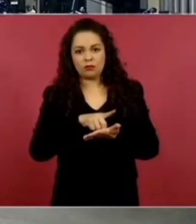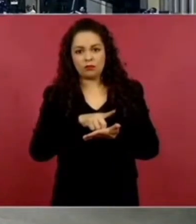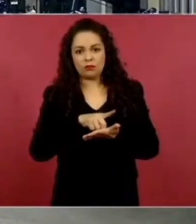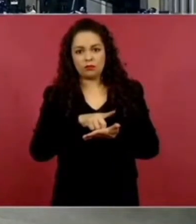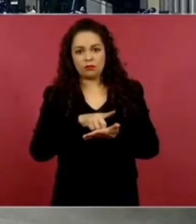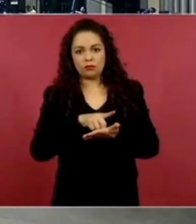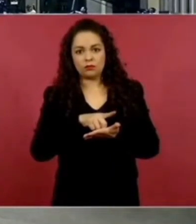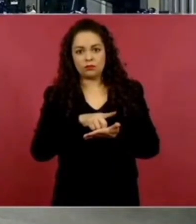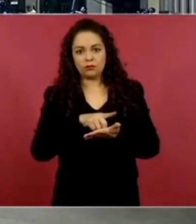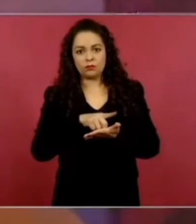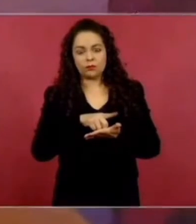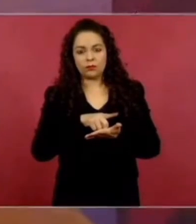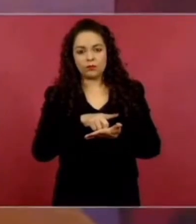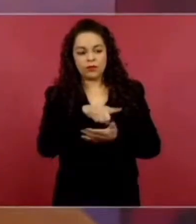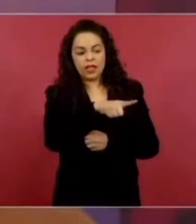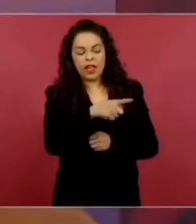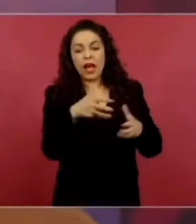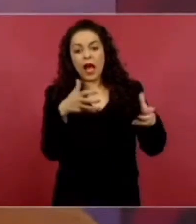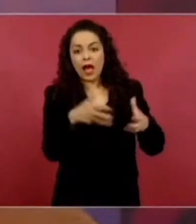guardia nacional o el ejército